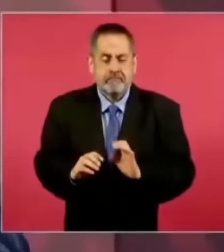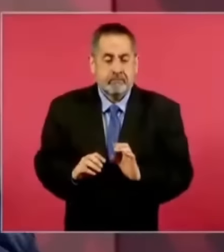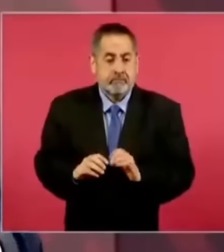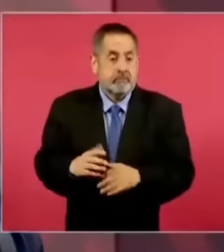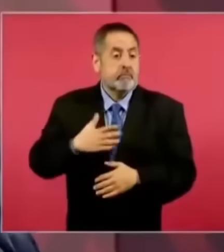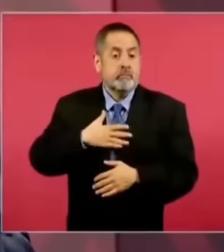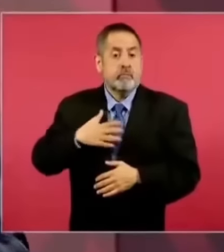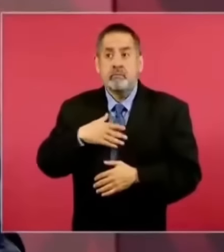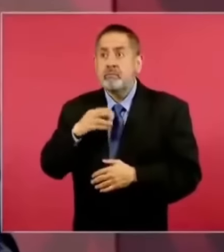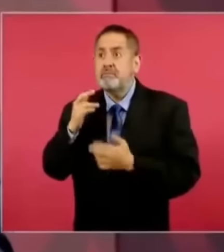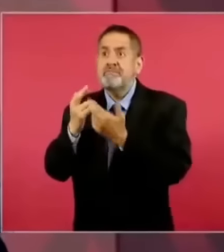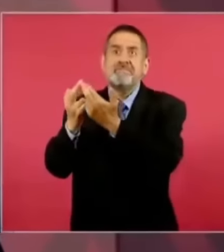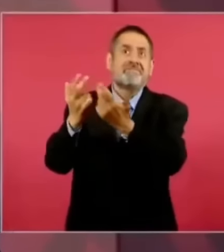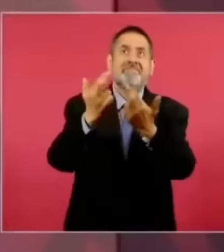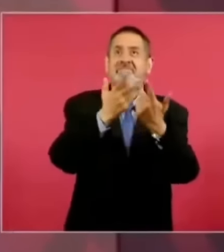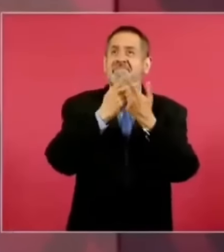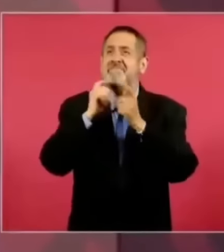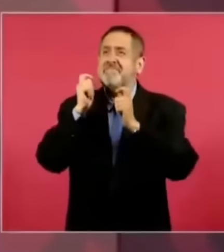solo vidrio,